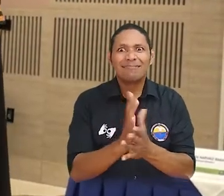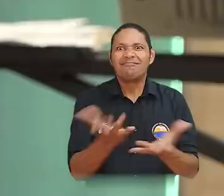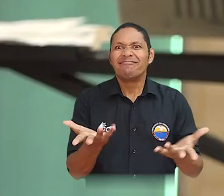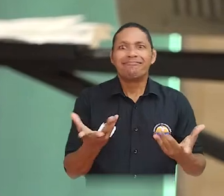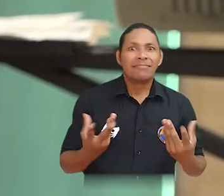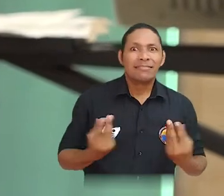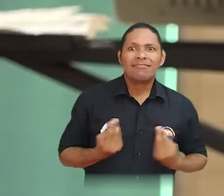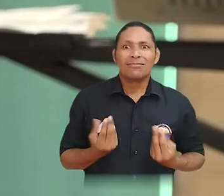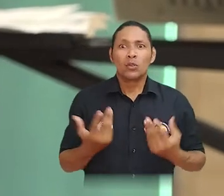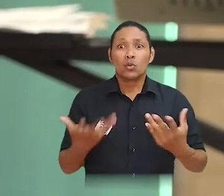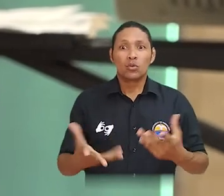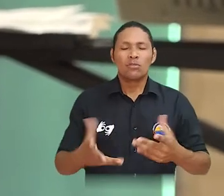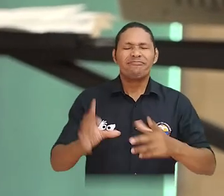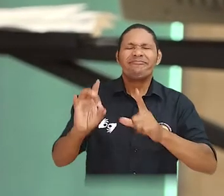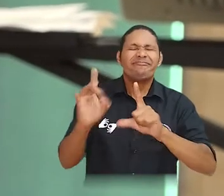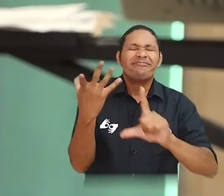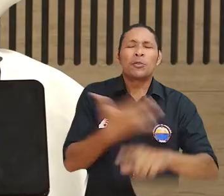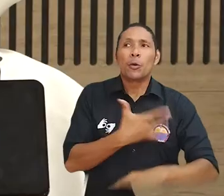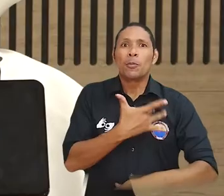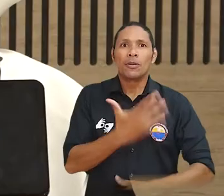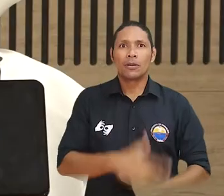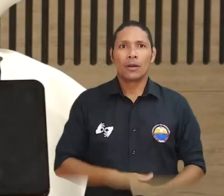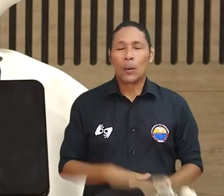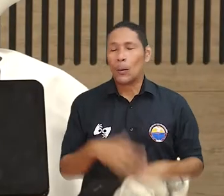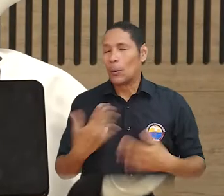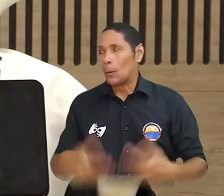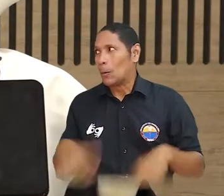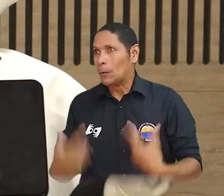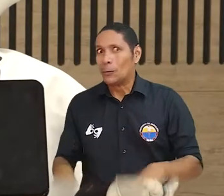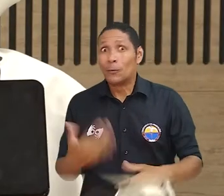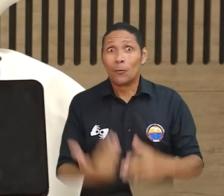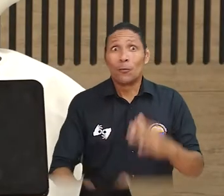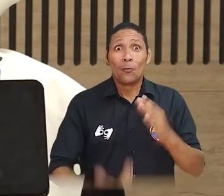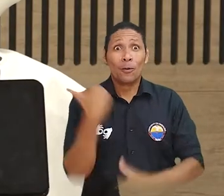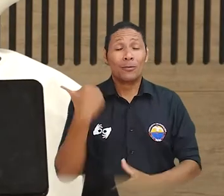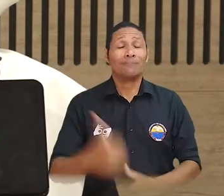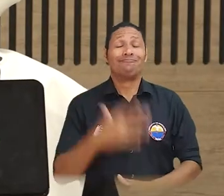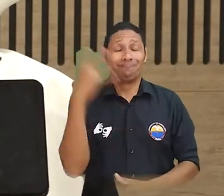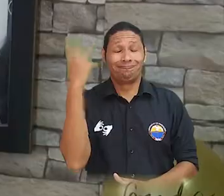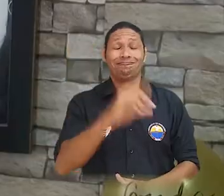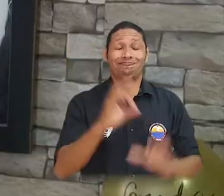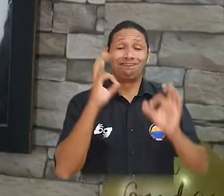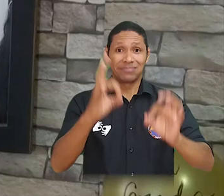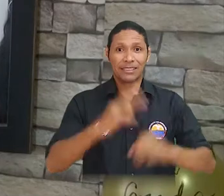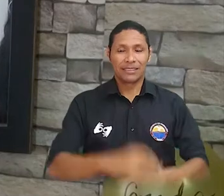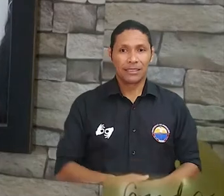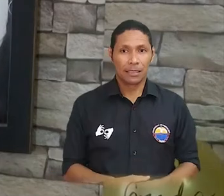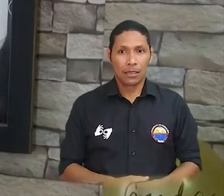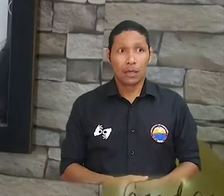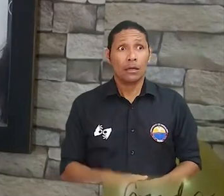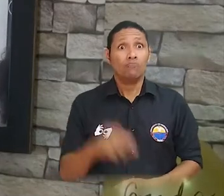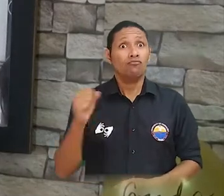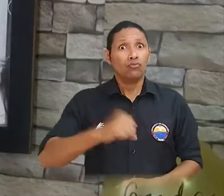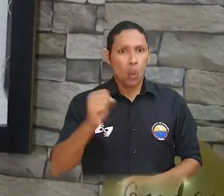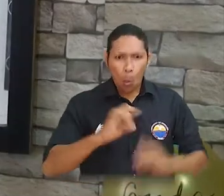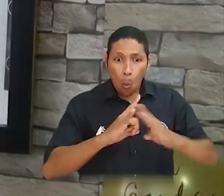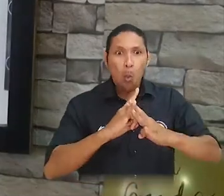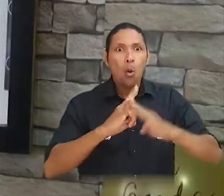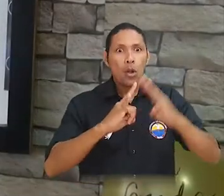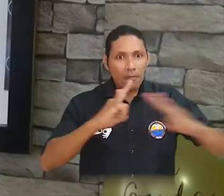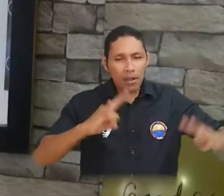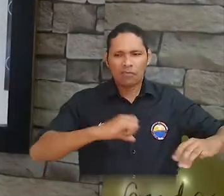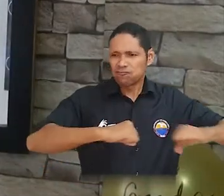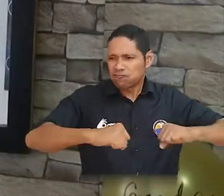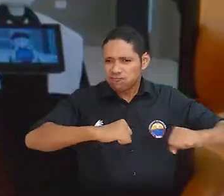Amigo, cuéntanos, ¿cómo es vivir tu graduación mediante una ceremonia virtual? Me parece algo muy innovador por parte de la